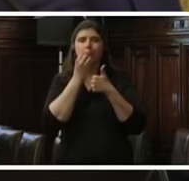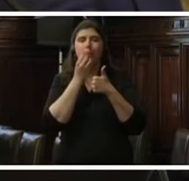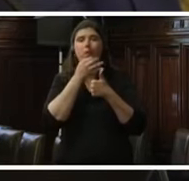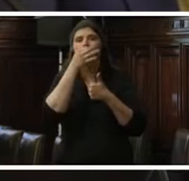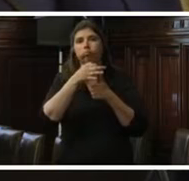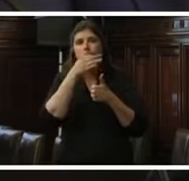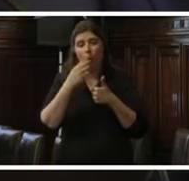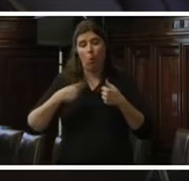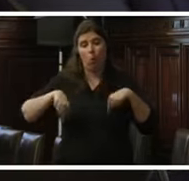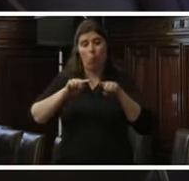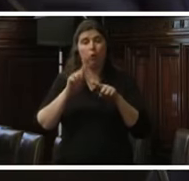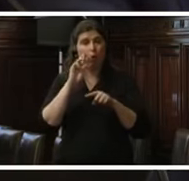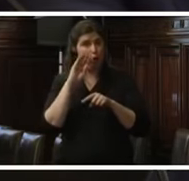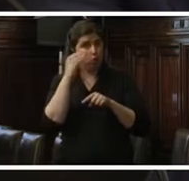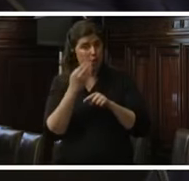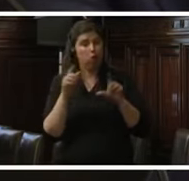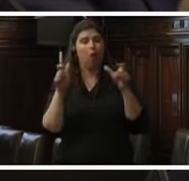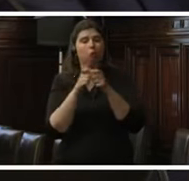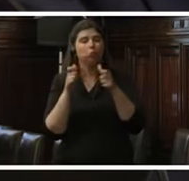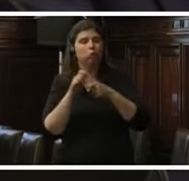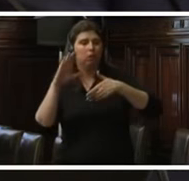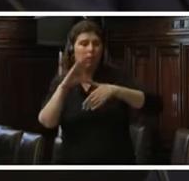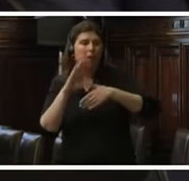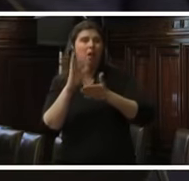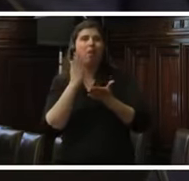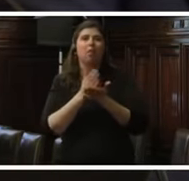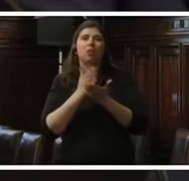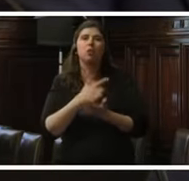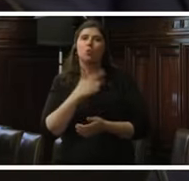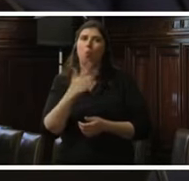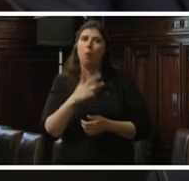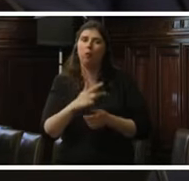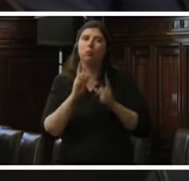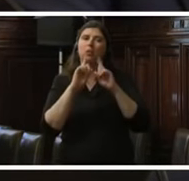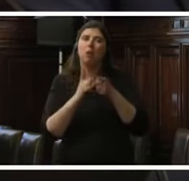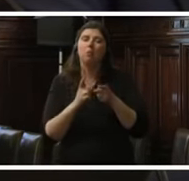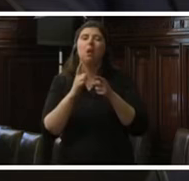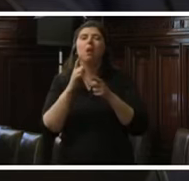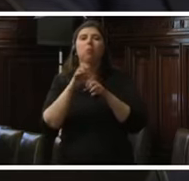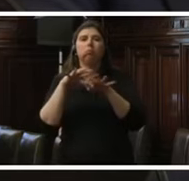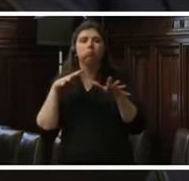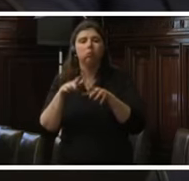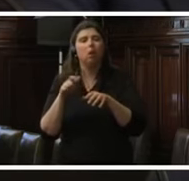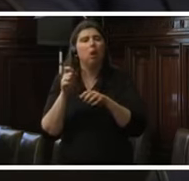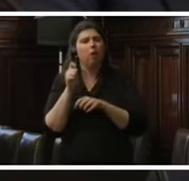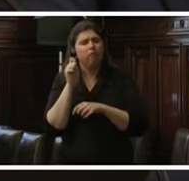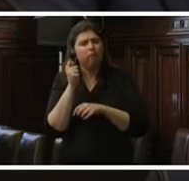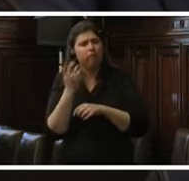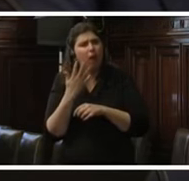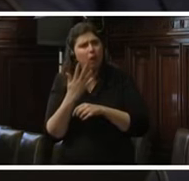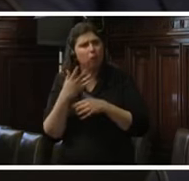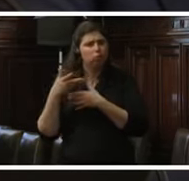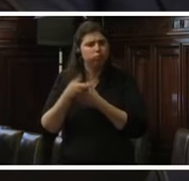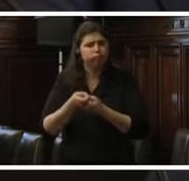reconocimiento a la Comisión Interamericana de Derechos Humanos y a la Corte Interamericana de Derechos Humanos por sus valiosos aportes que ha hecho a la